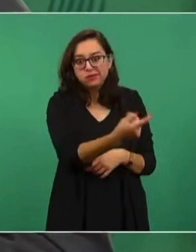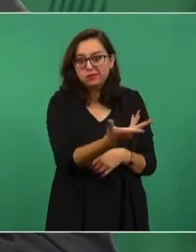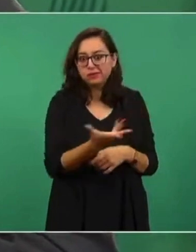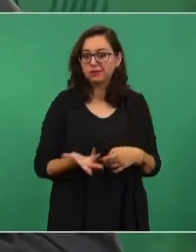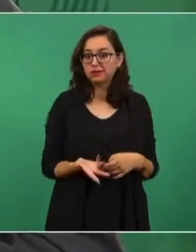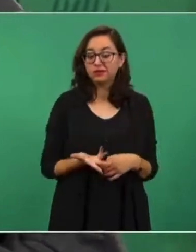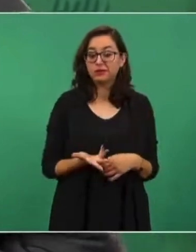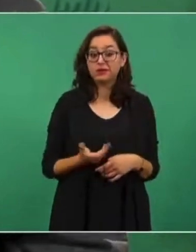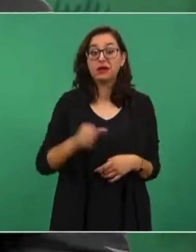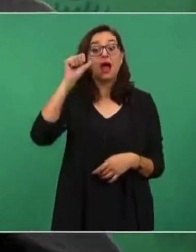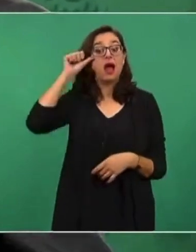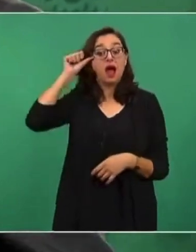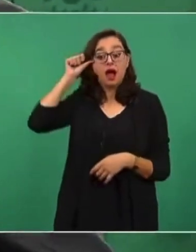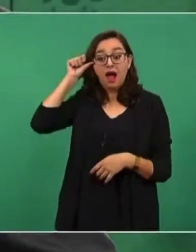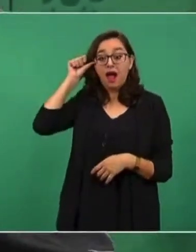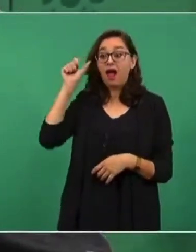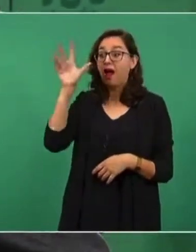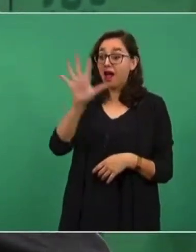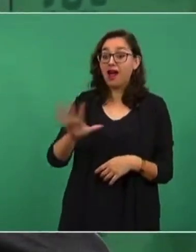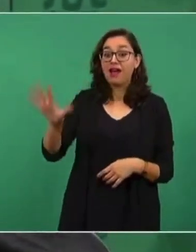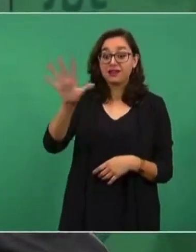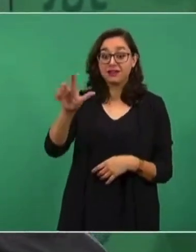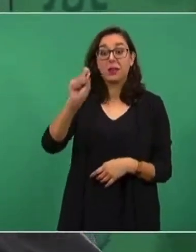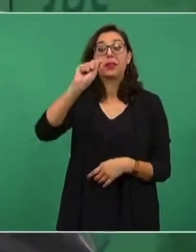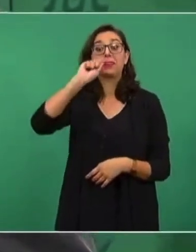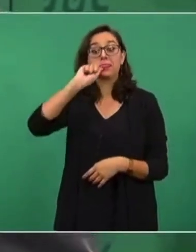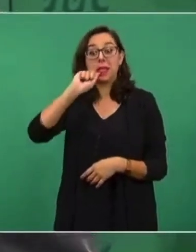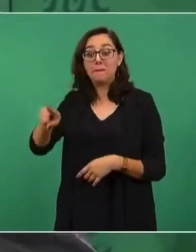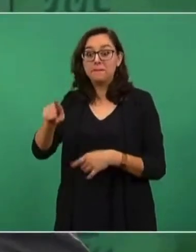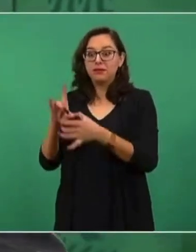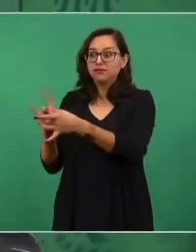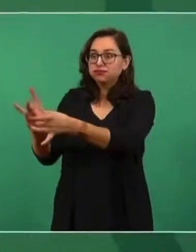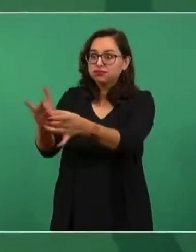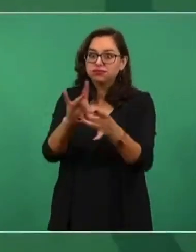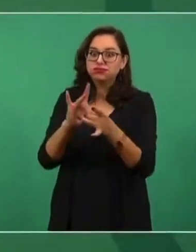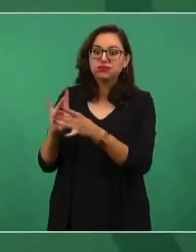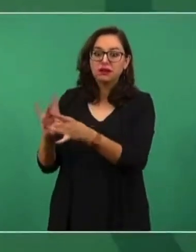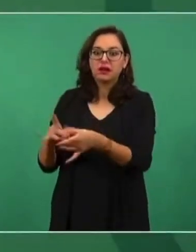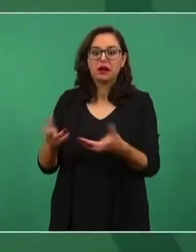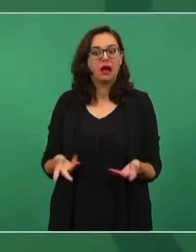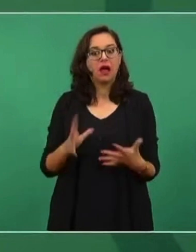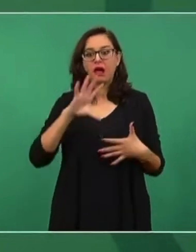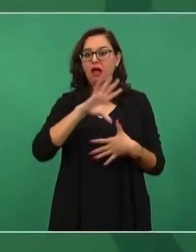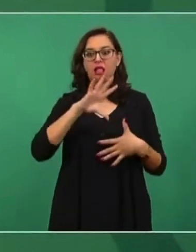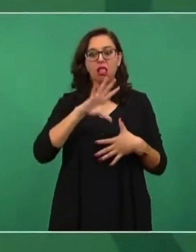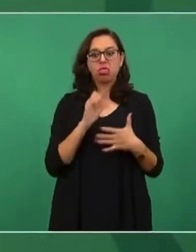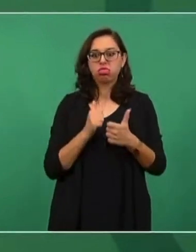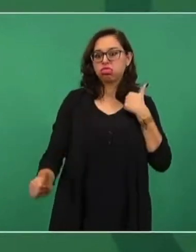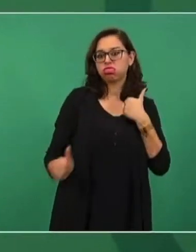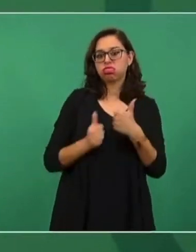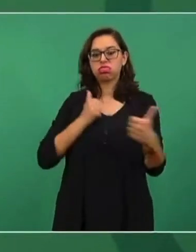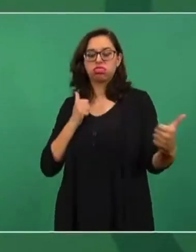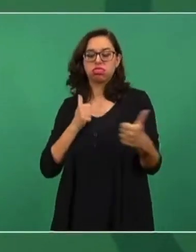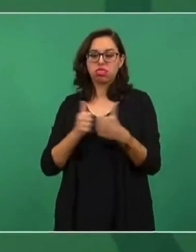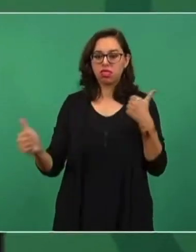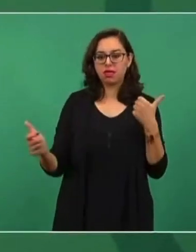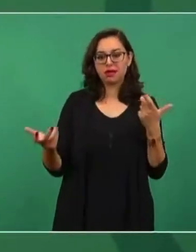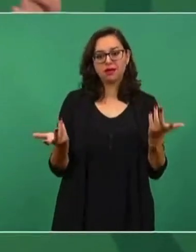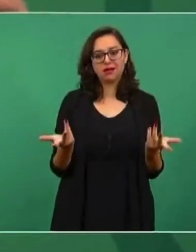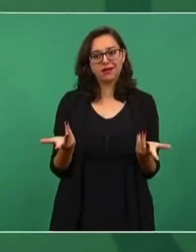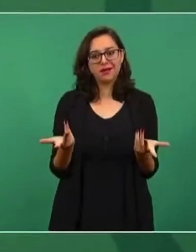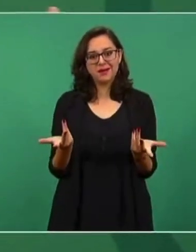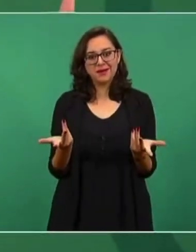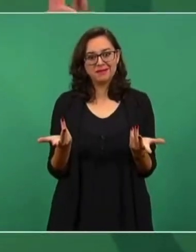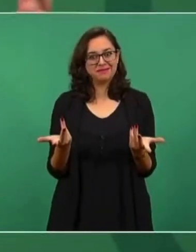que es otra región, lo tenemos que hacer nosotros en América, una